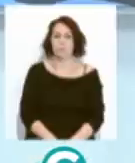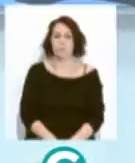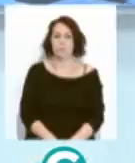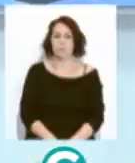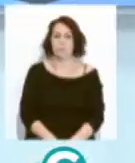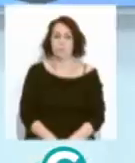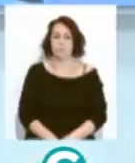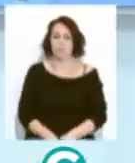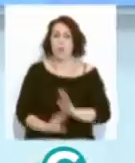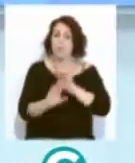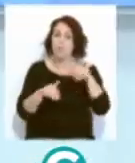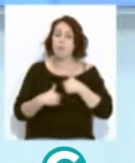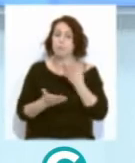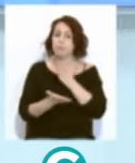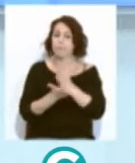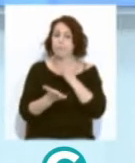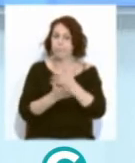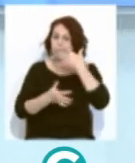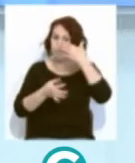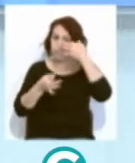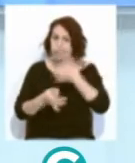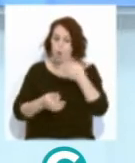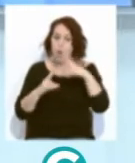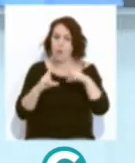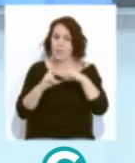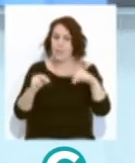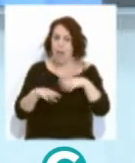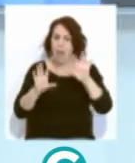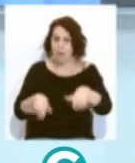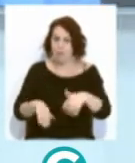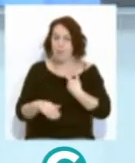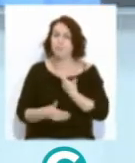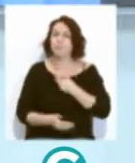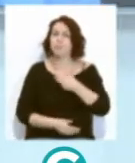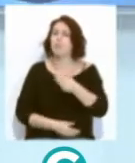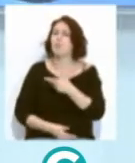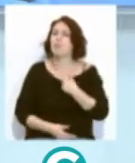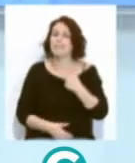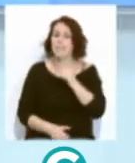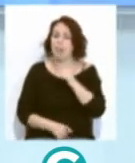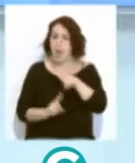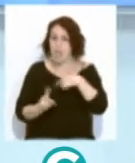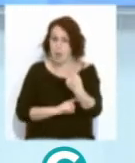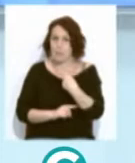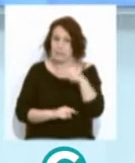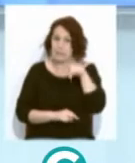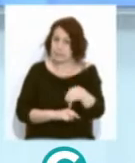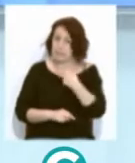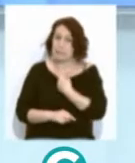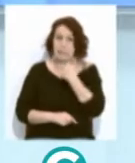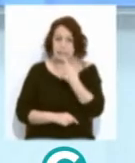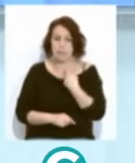Y la vuelta a las clases presenciales en la Universidad de Cádiz se producirá después de Semana Santa. Así lo plantea la nueva